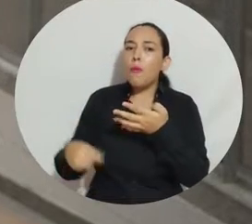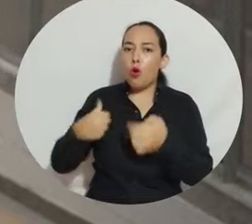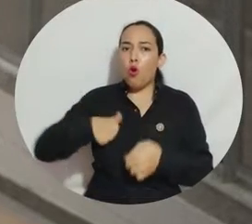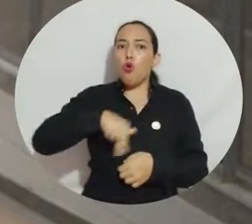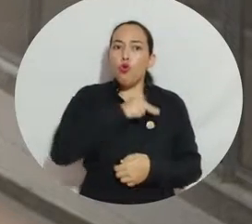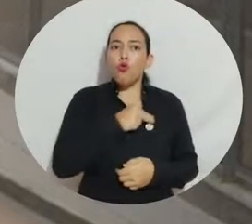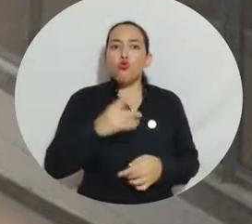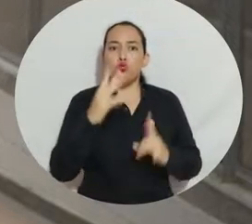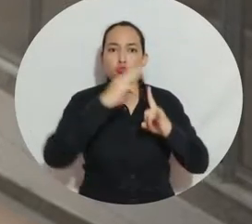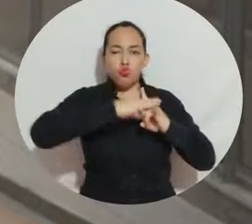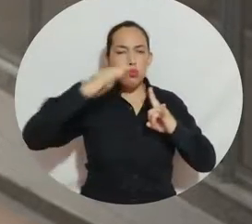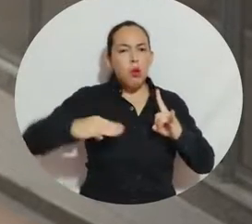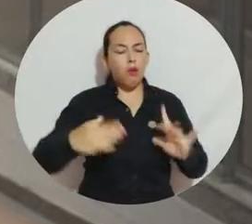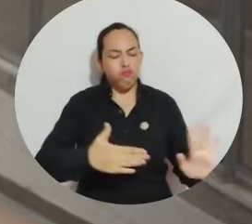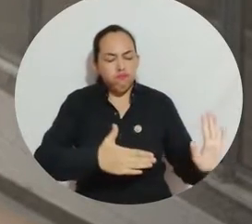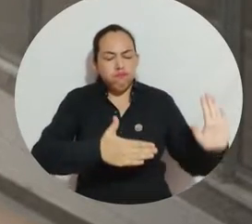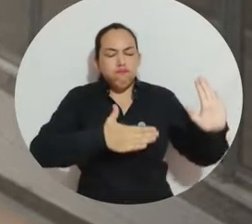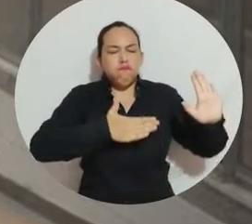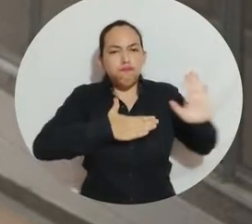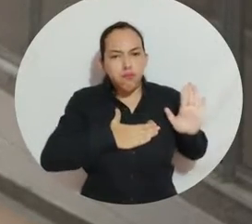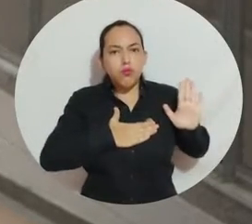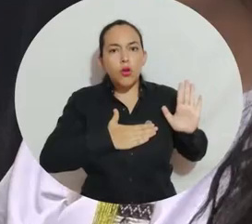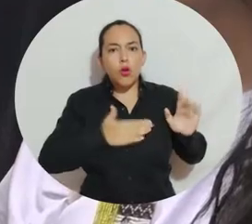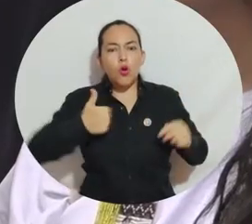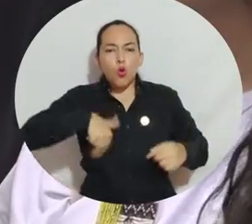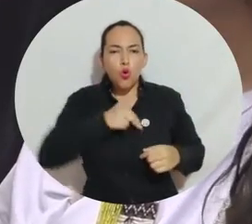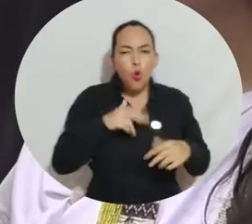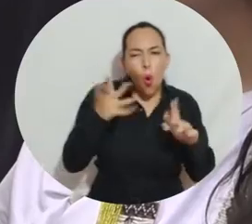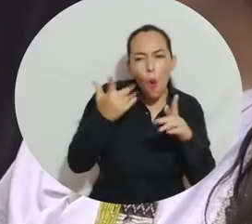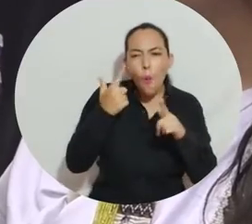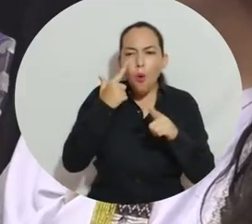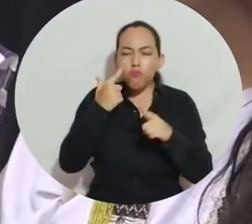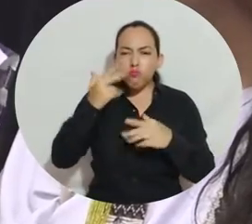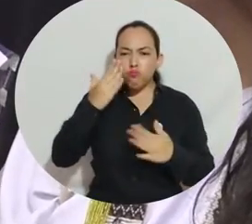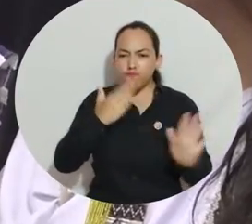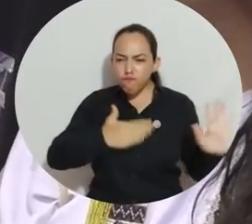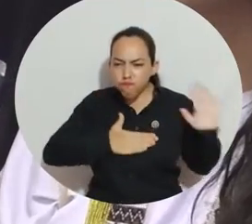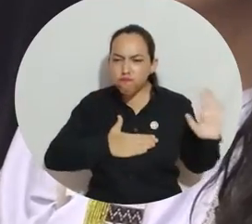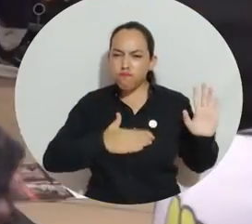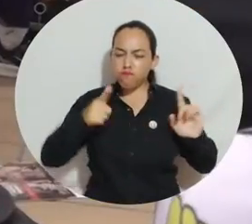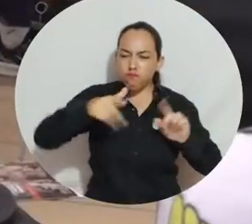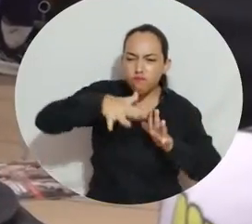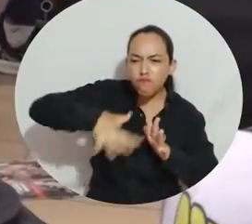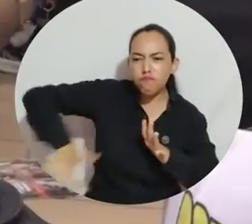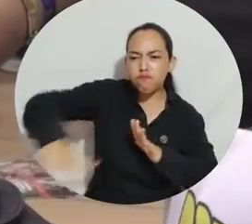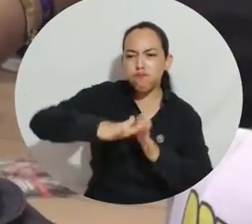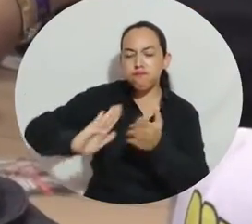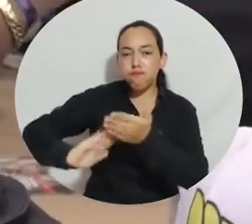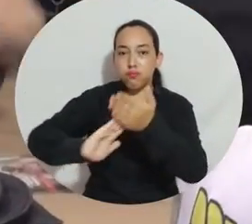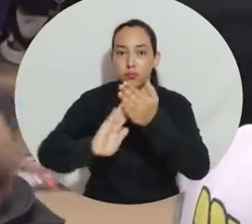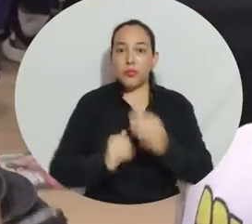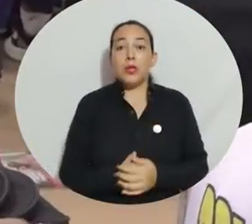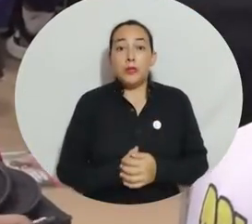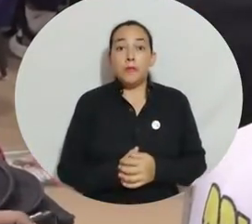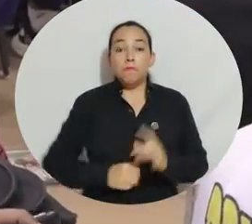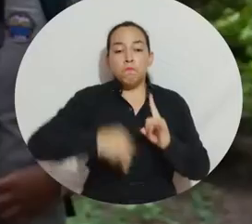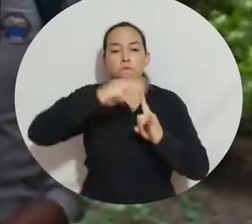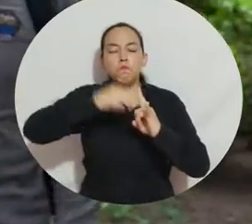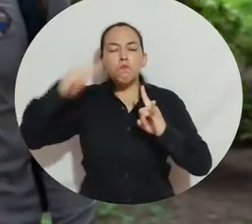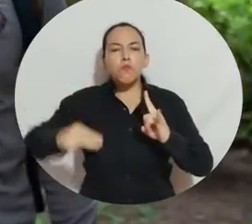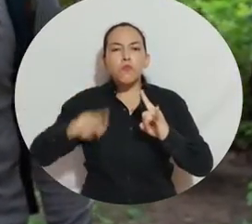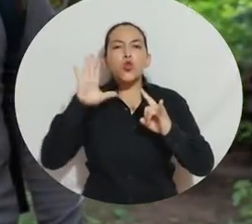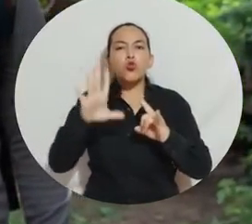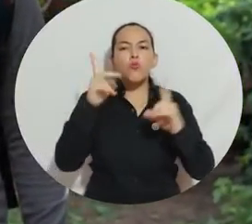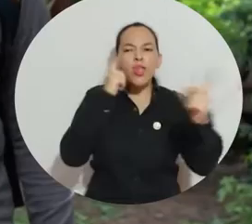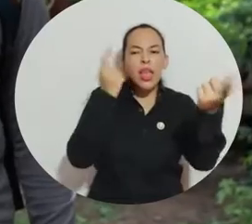comprometida con el territorio como lo somos, debemos tratar de solucionar. La comunidad estudiantil aporta su grano de arena por medio de la